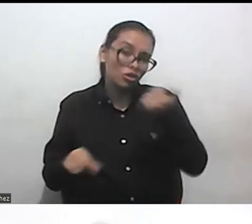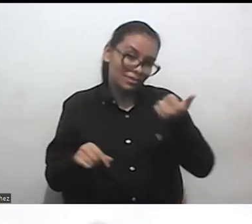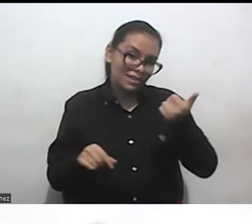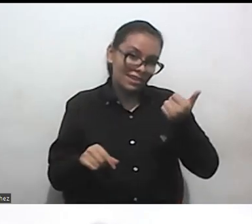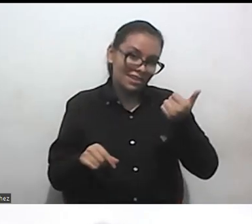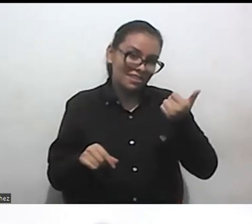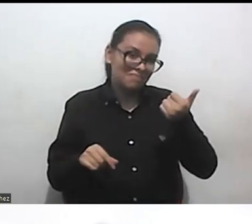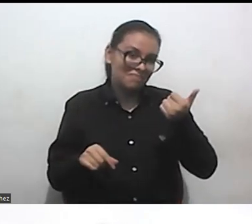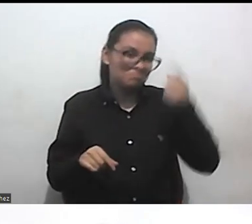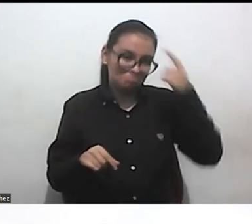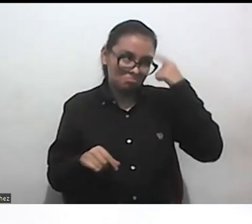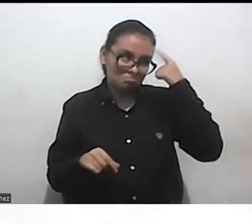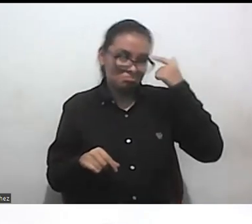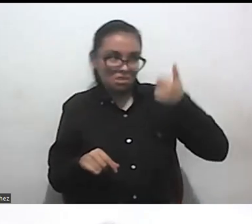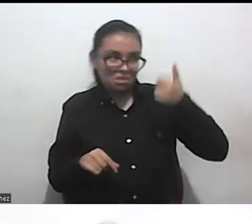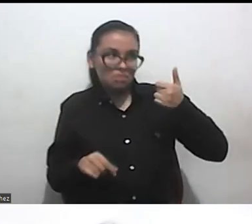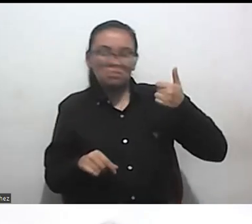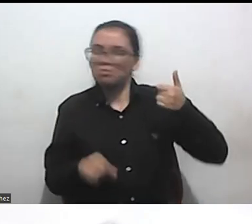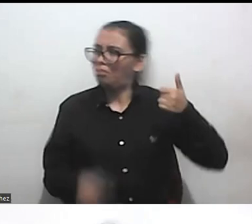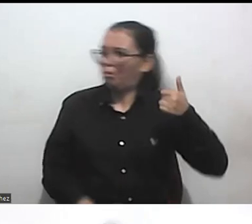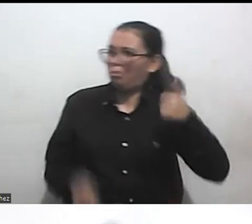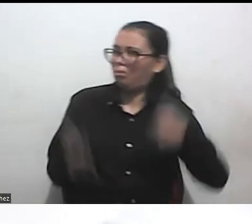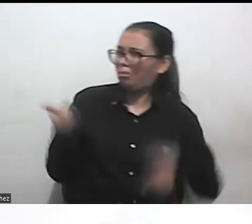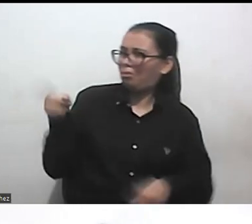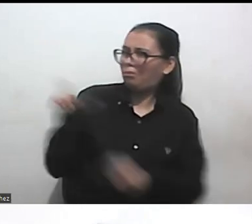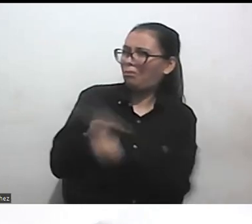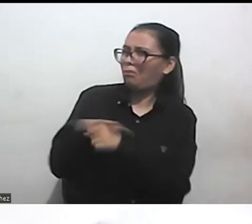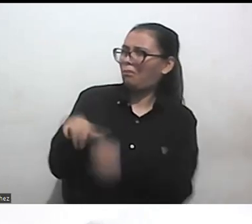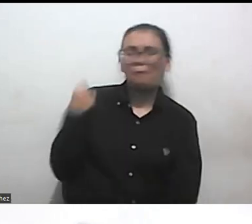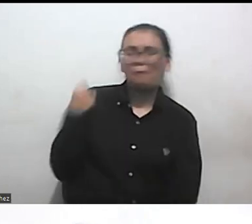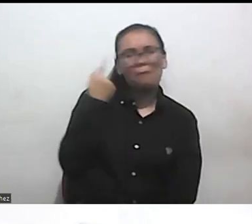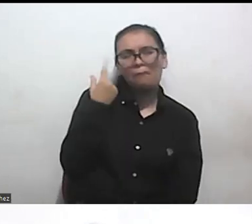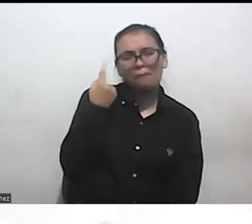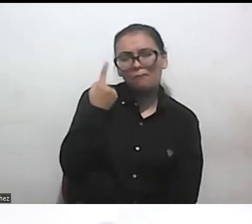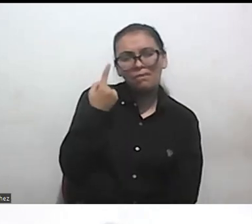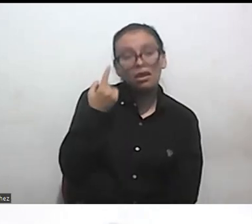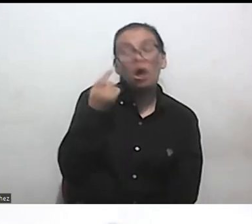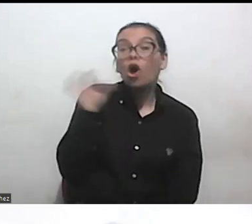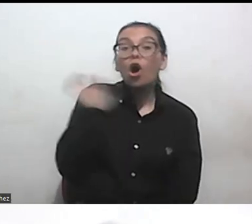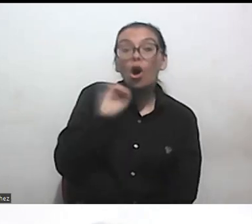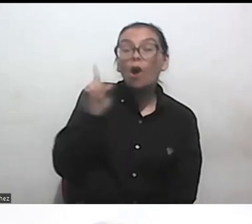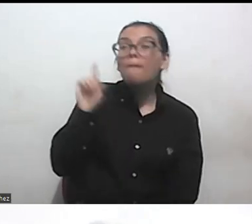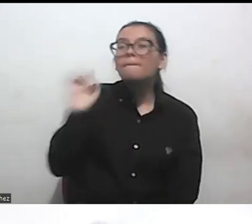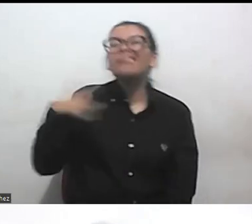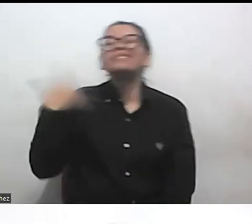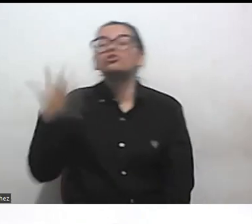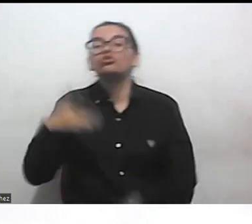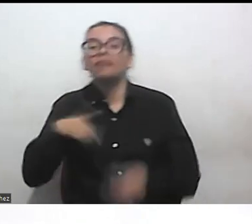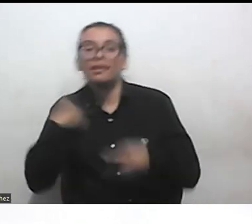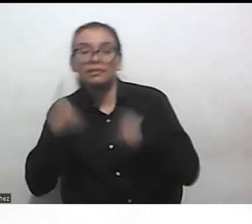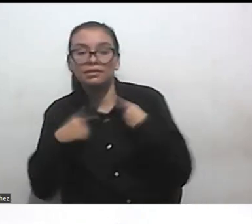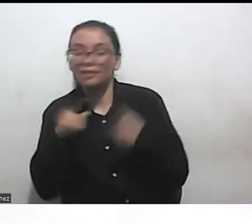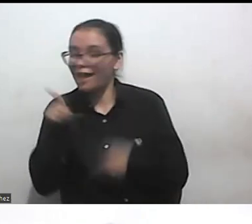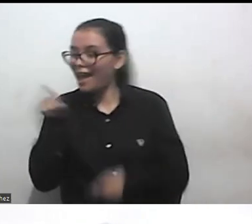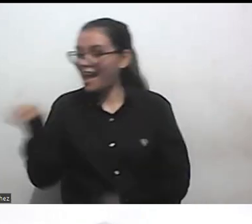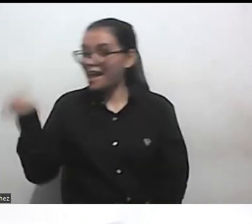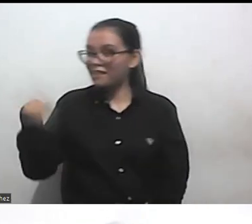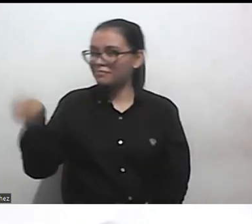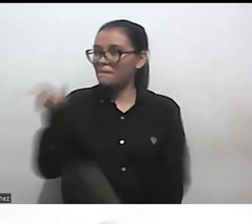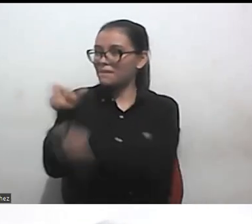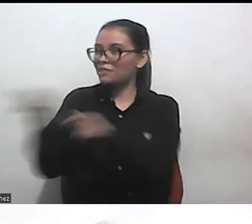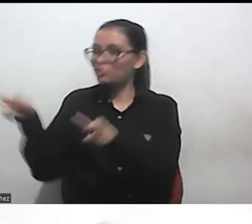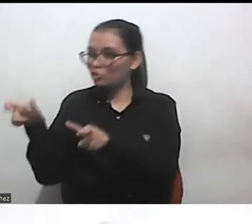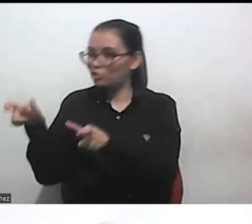exclusión es más bien un sentido incluso lúdico de decir ay mira personas que me